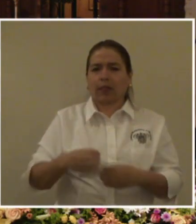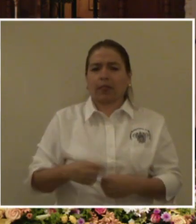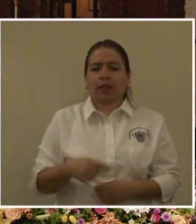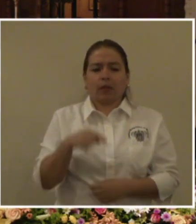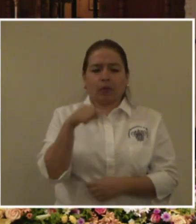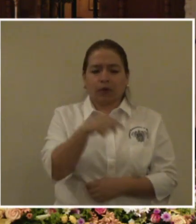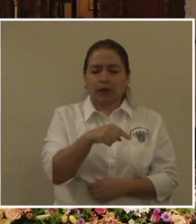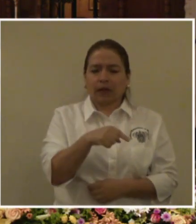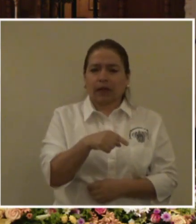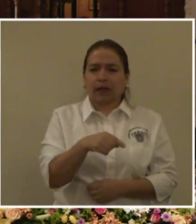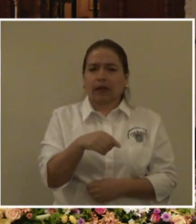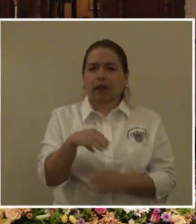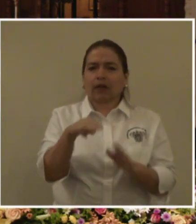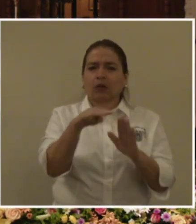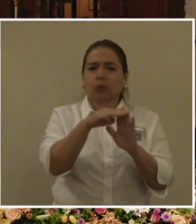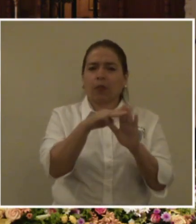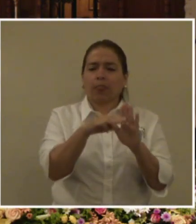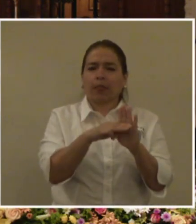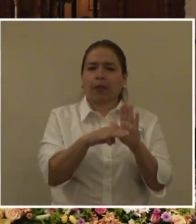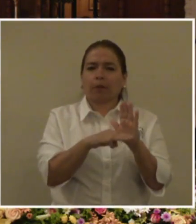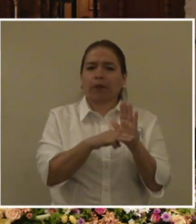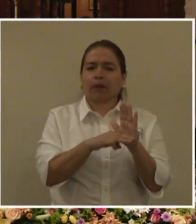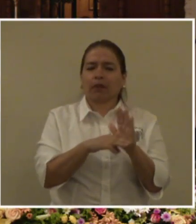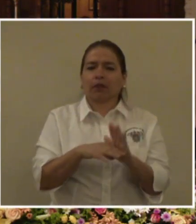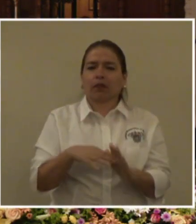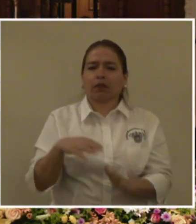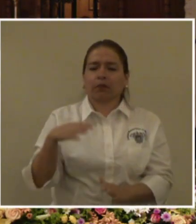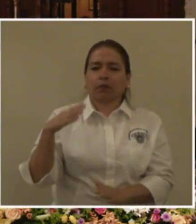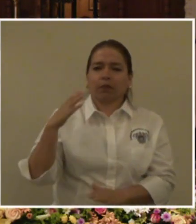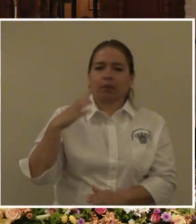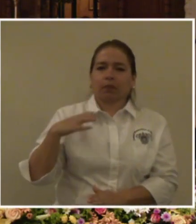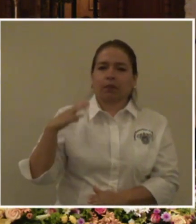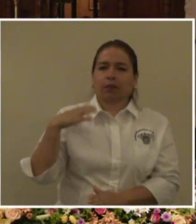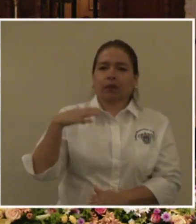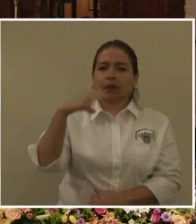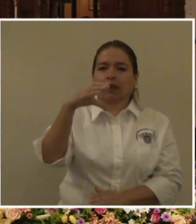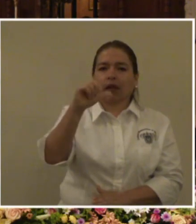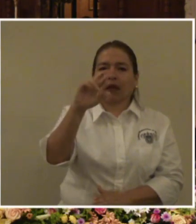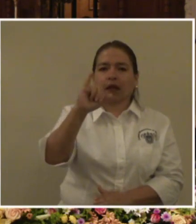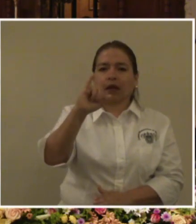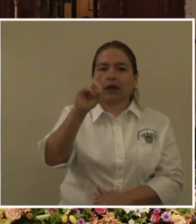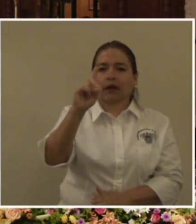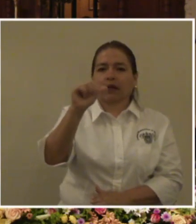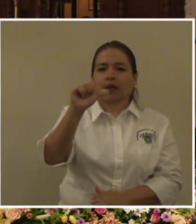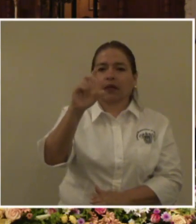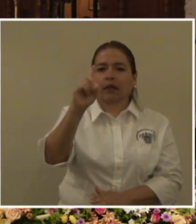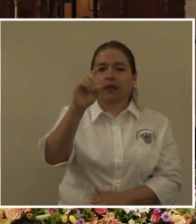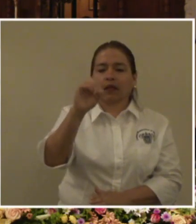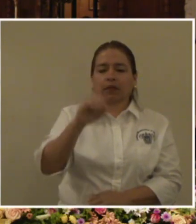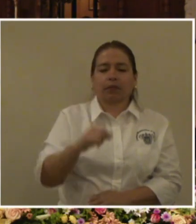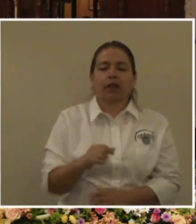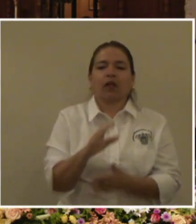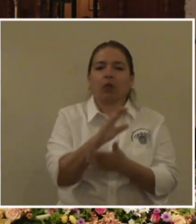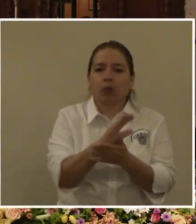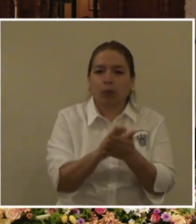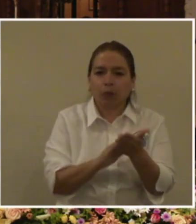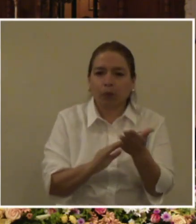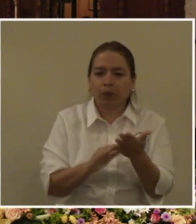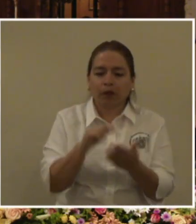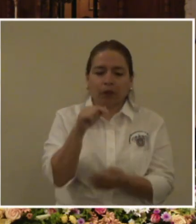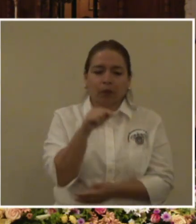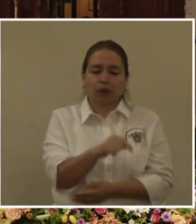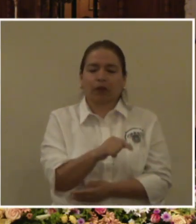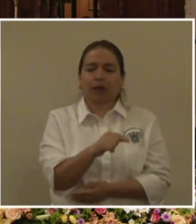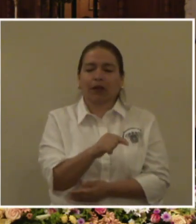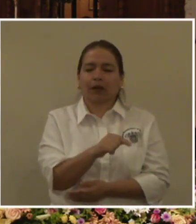mandamiento de la caridad. El que transcurre su vida sirviendo a